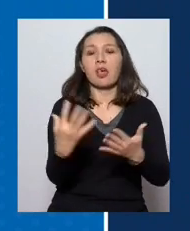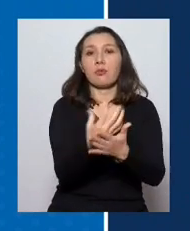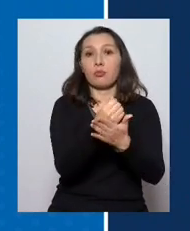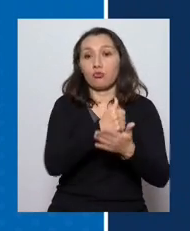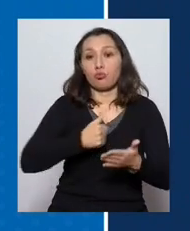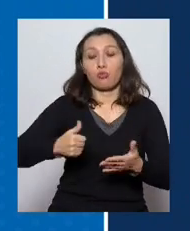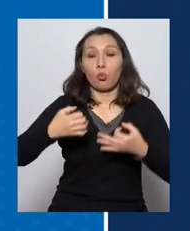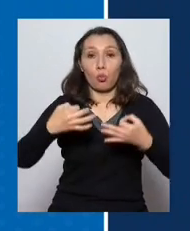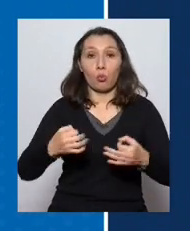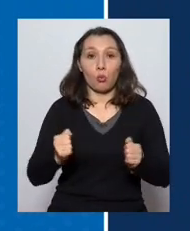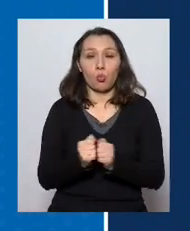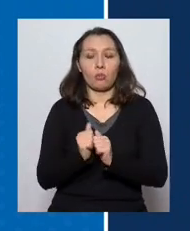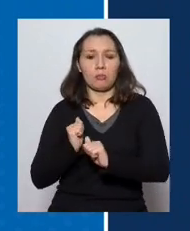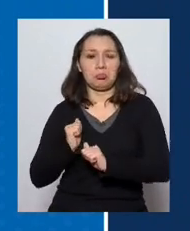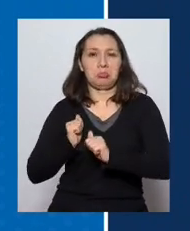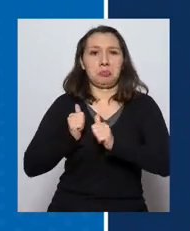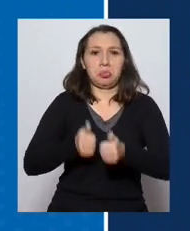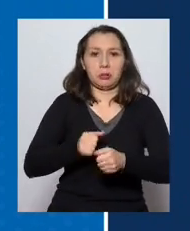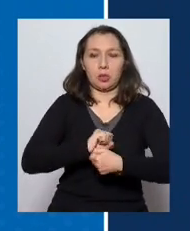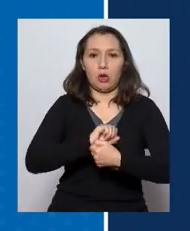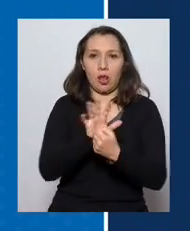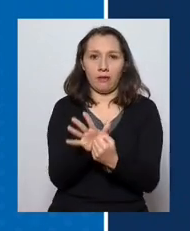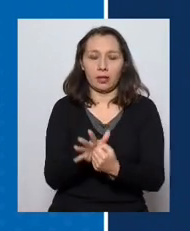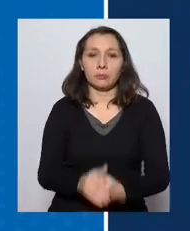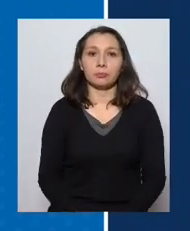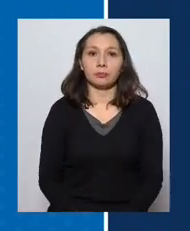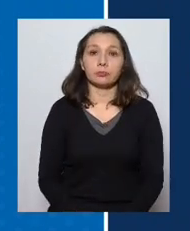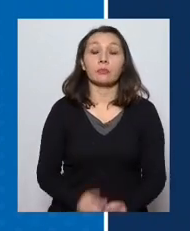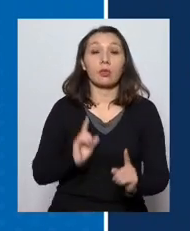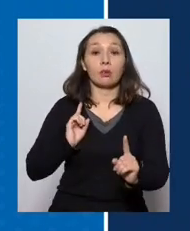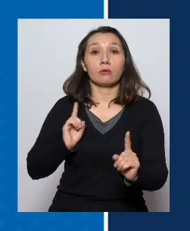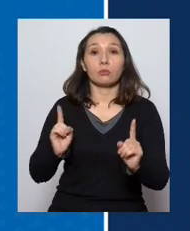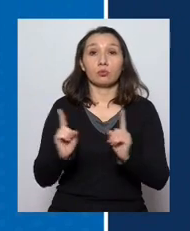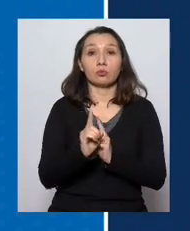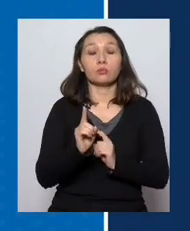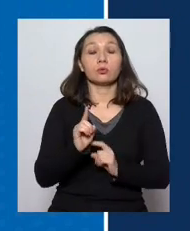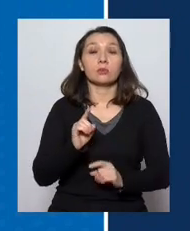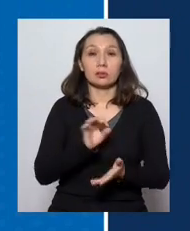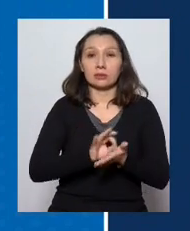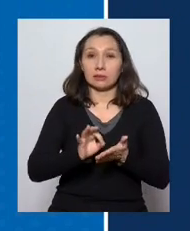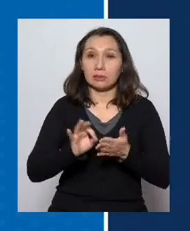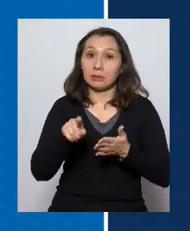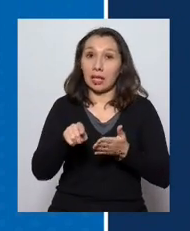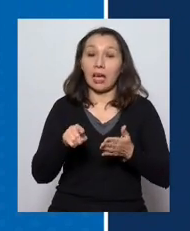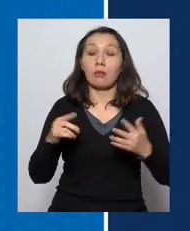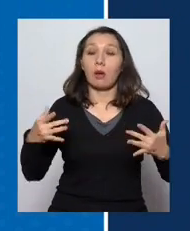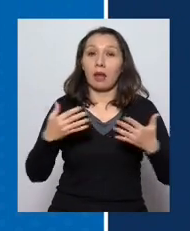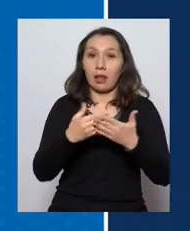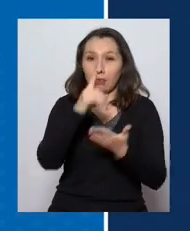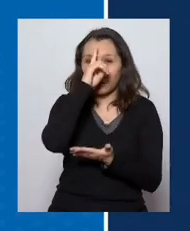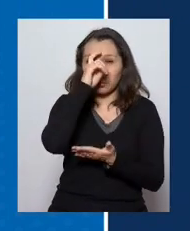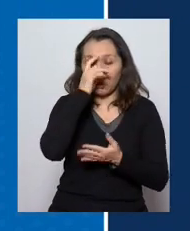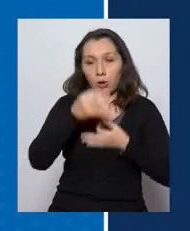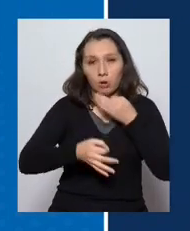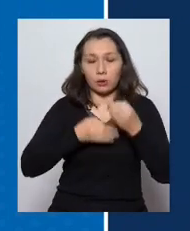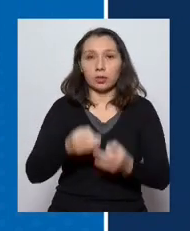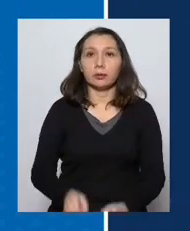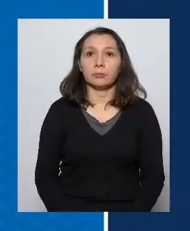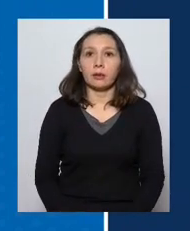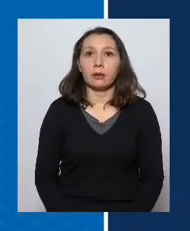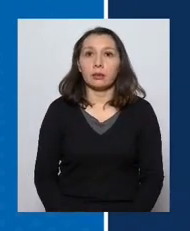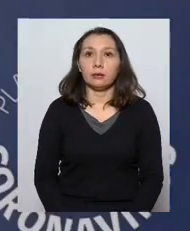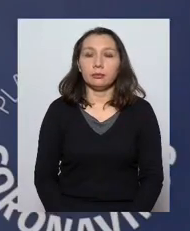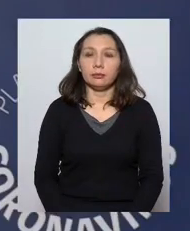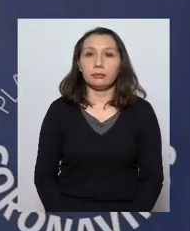juntos vamos a derrotar el coronavirus. Voy a dejar al subsecretario de redes asistenciales para que continúe con la cuenta.